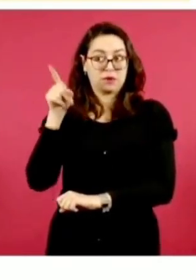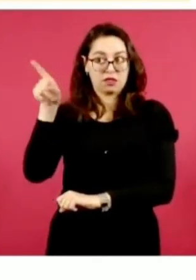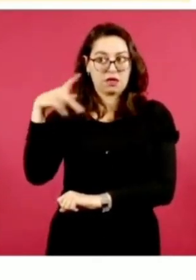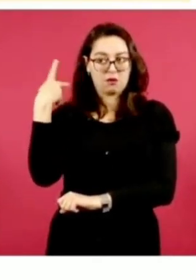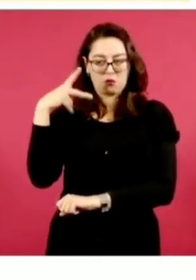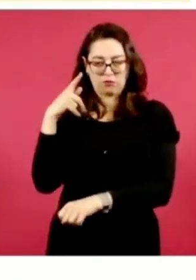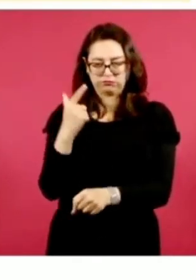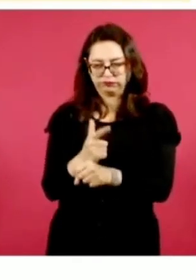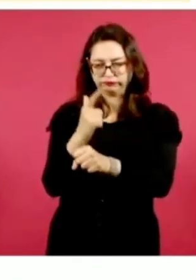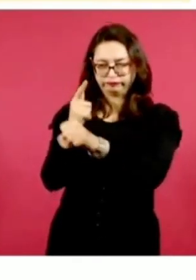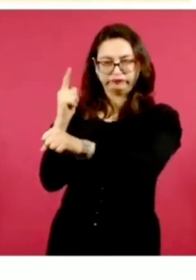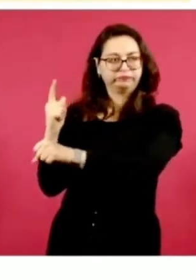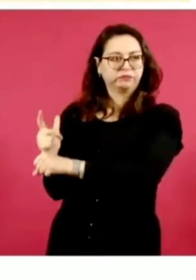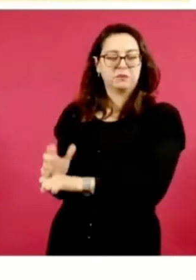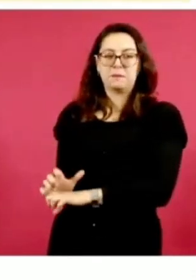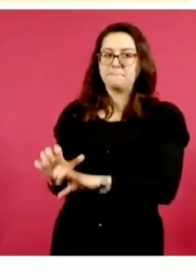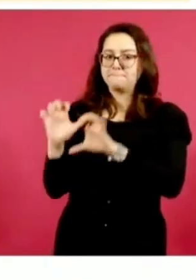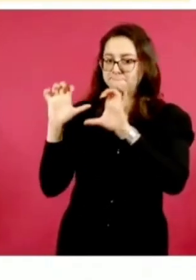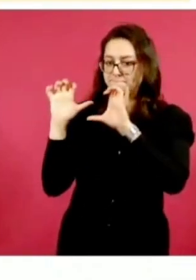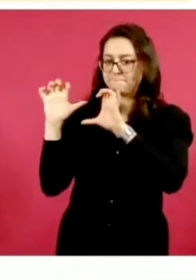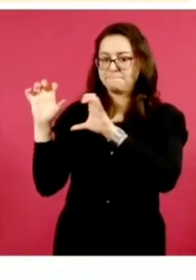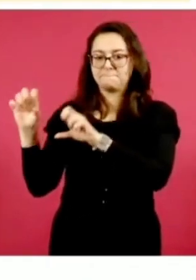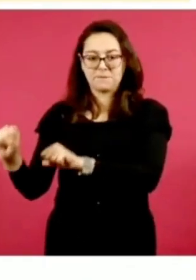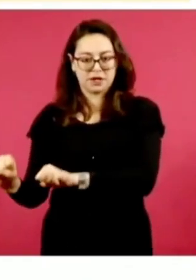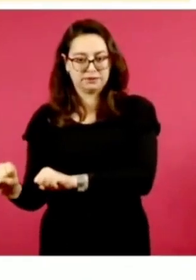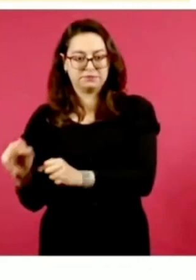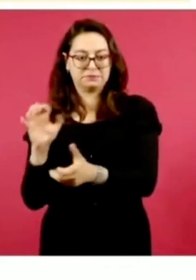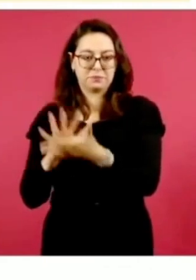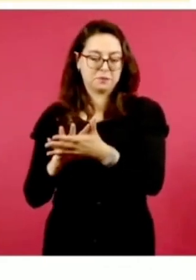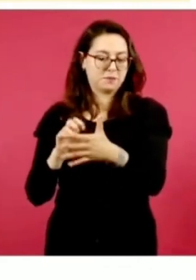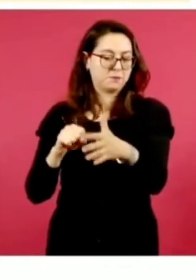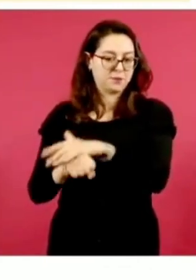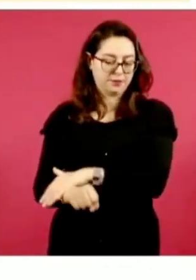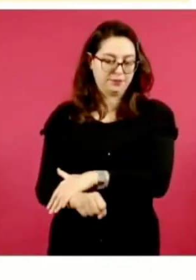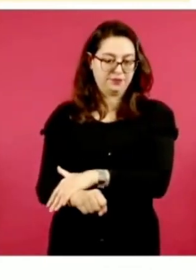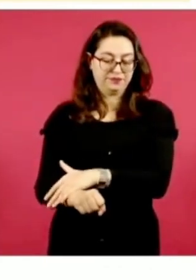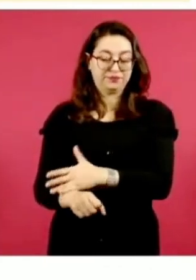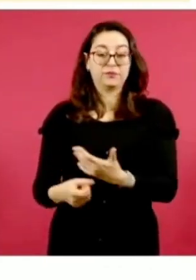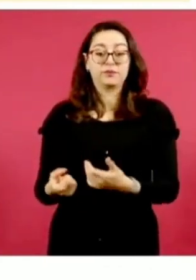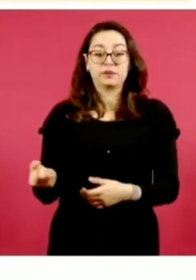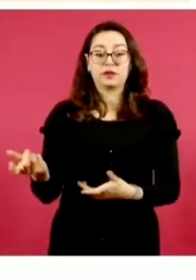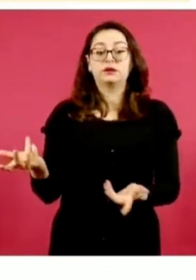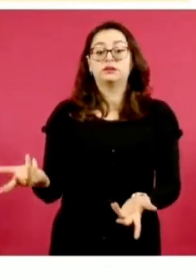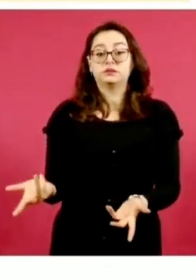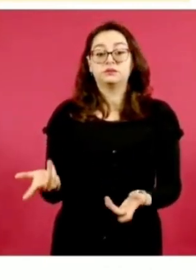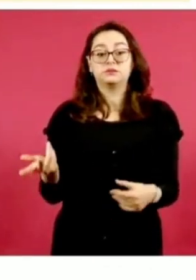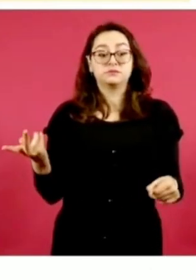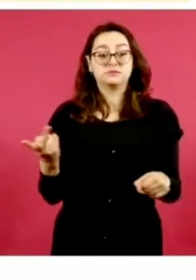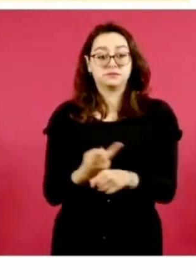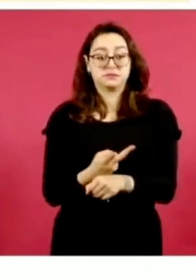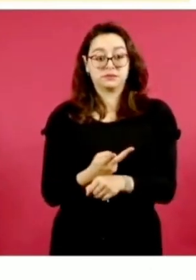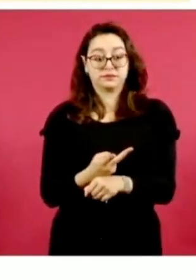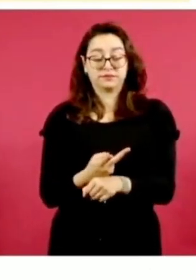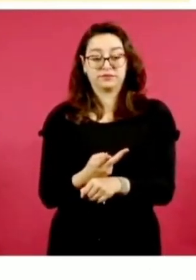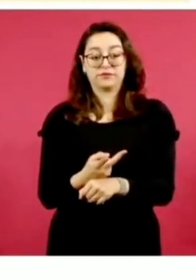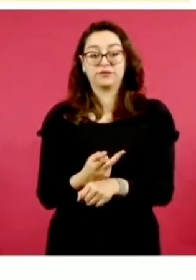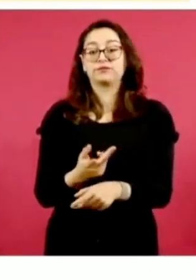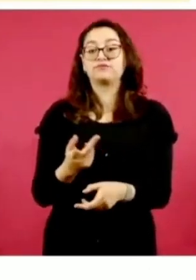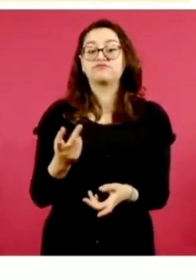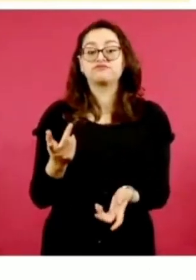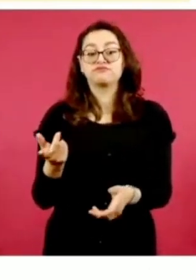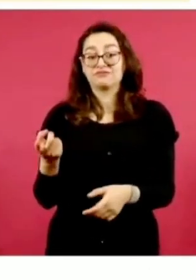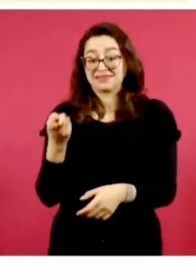De acuerdo con las investigaciones, el día de la detención las víctimas se trataban en contra de su voluntad